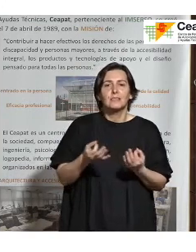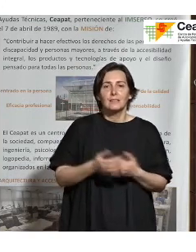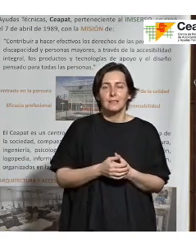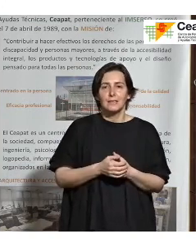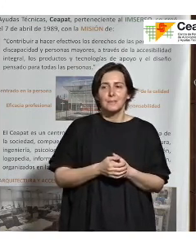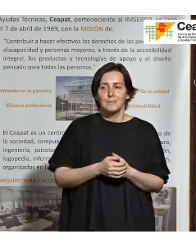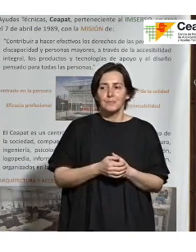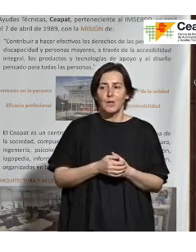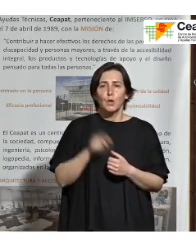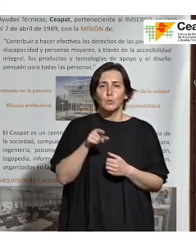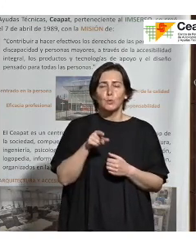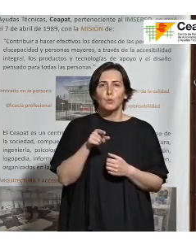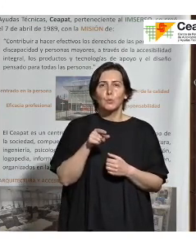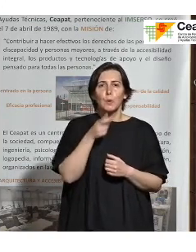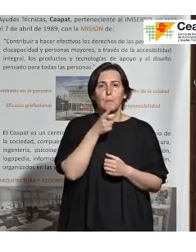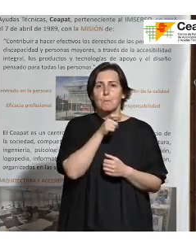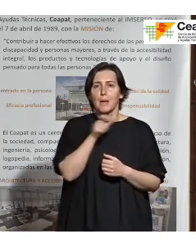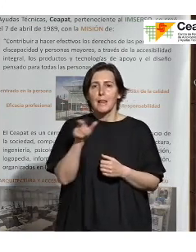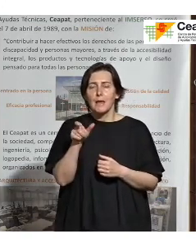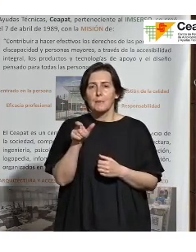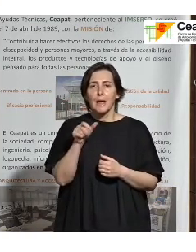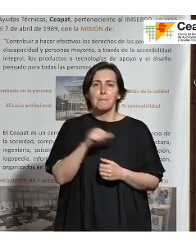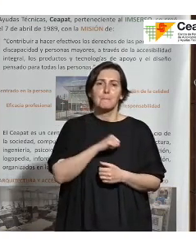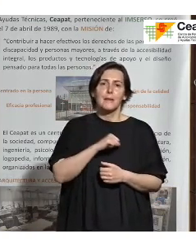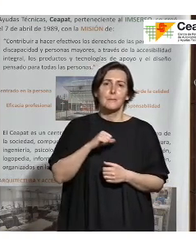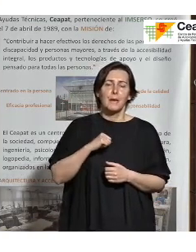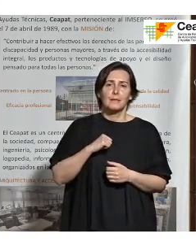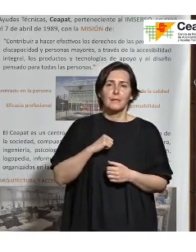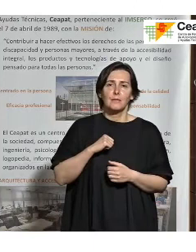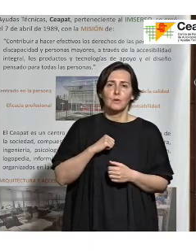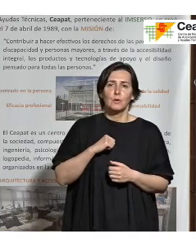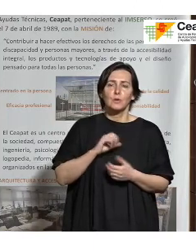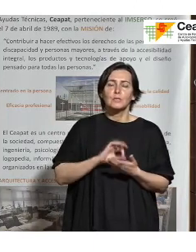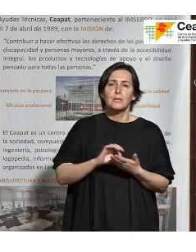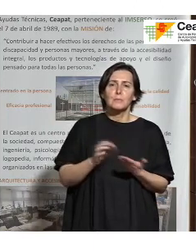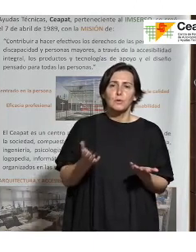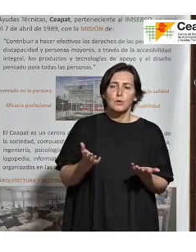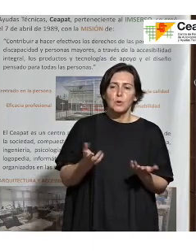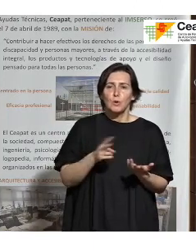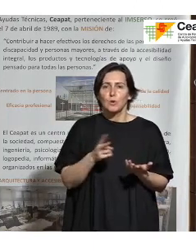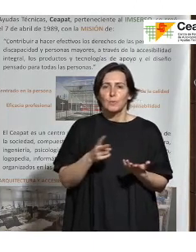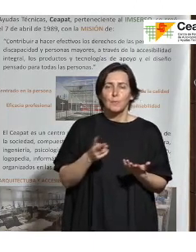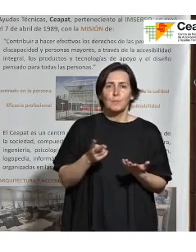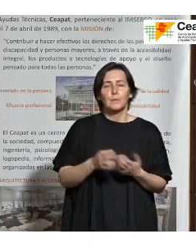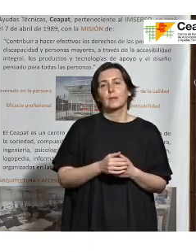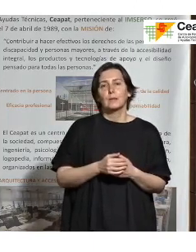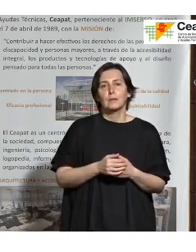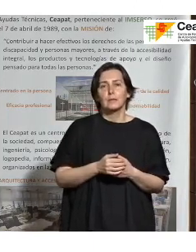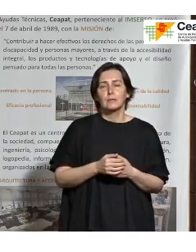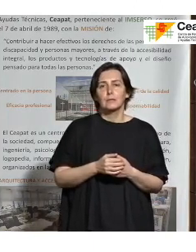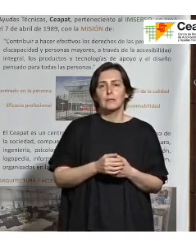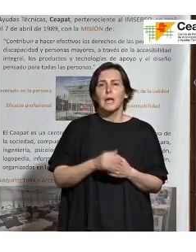has usado la palabra climatización y la otra no recuerdo, lo de climatización no sé a qué te